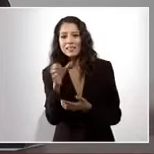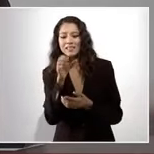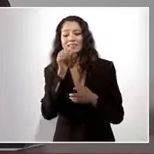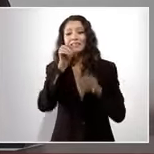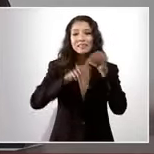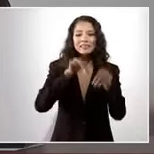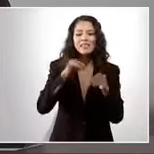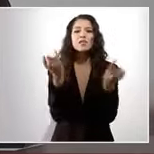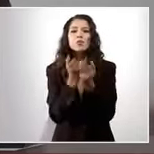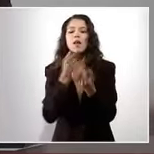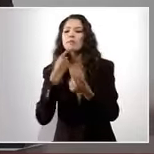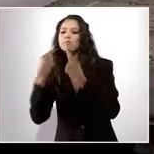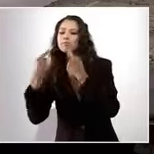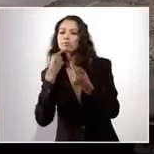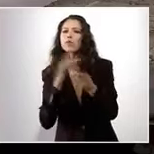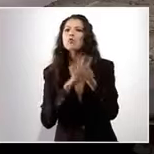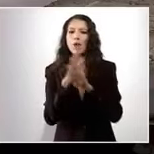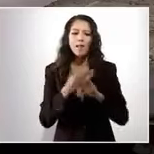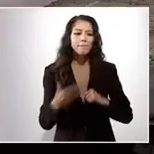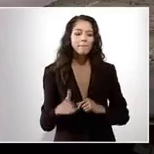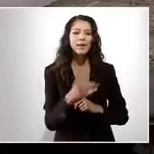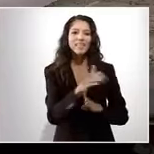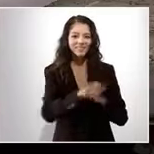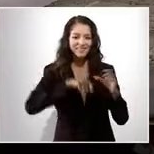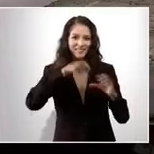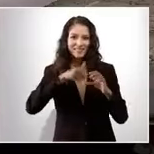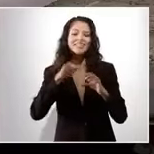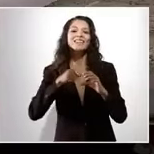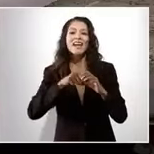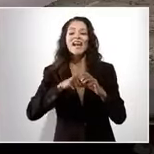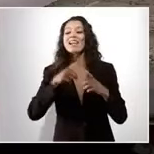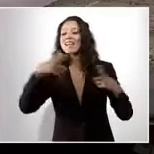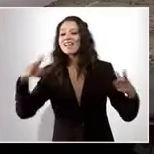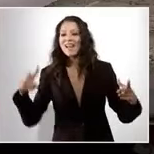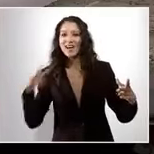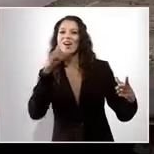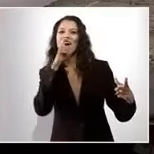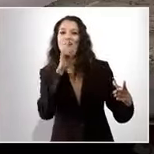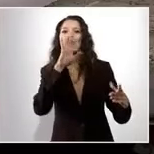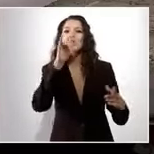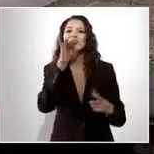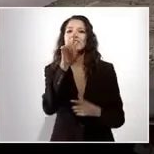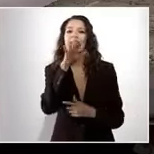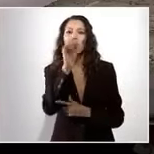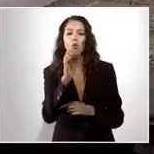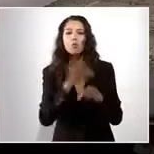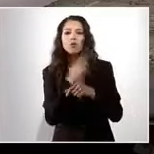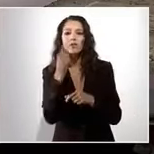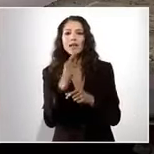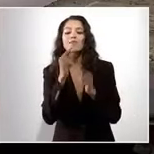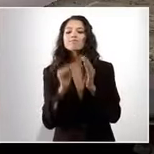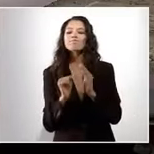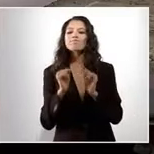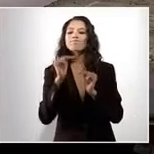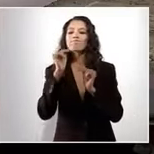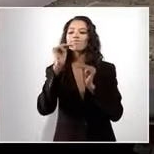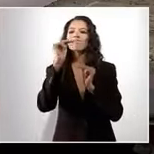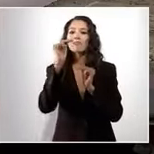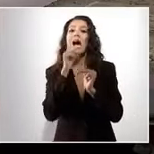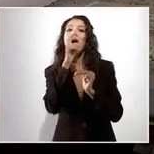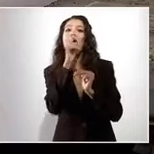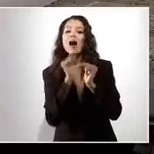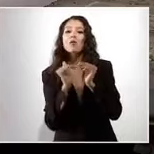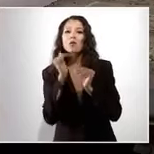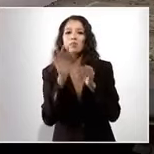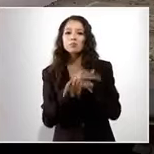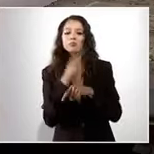discutió sobre la recuperación de la pesca en el lago de Cuitseo ante la disminución de los volúmenes de agua. Se ha afectado la productividad